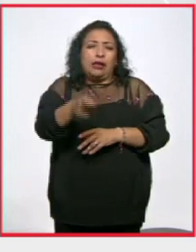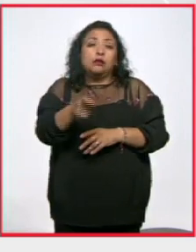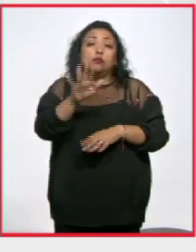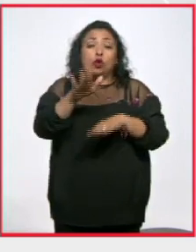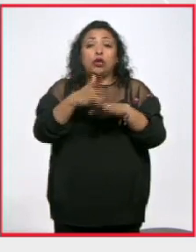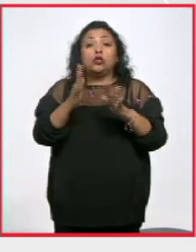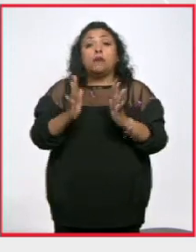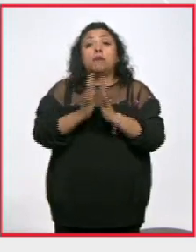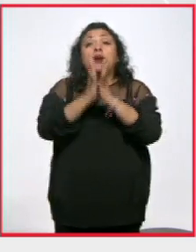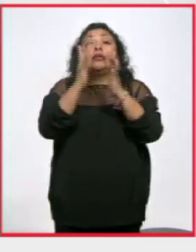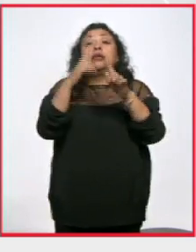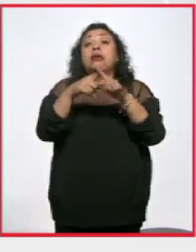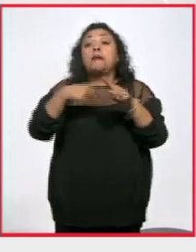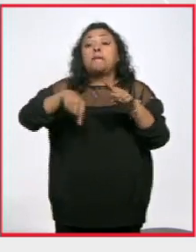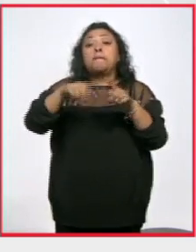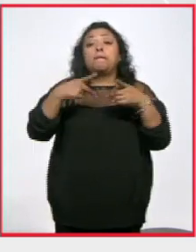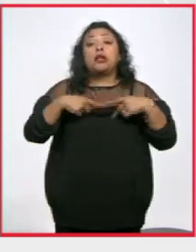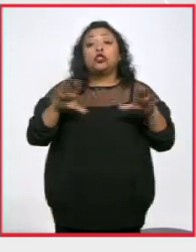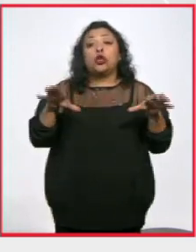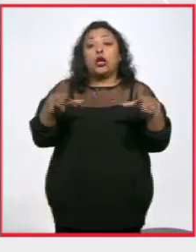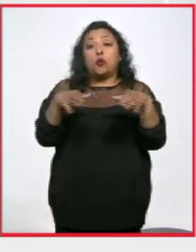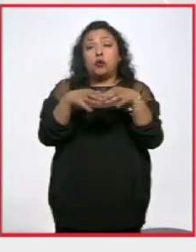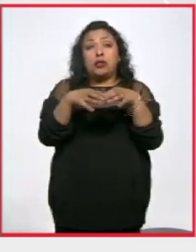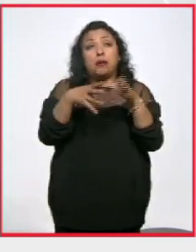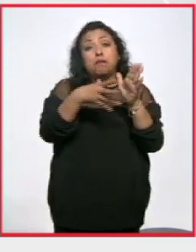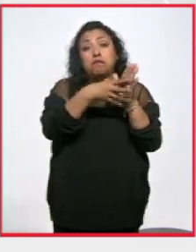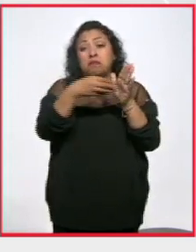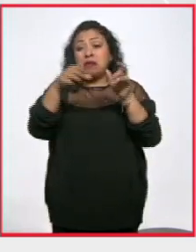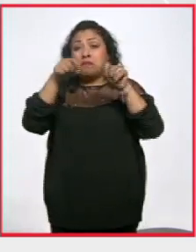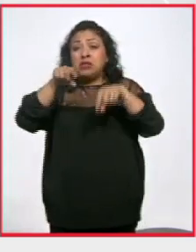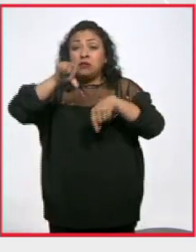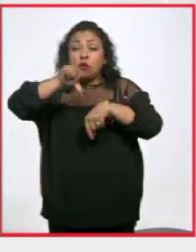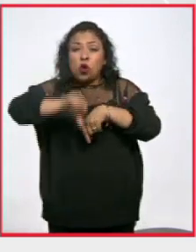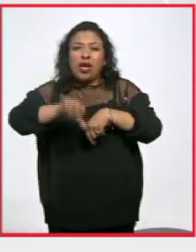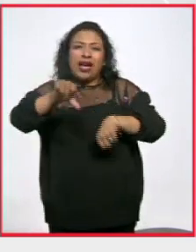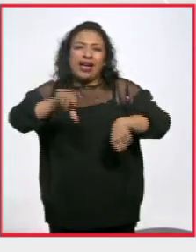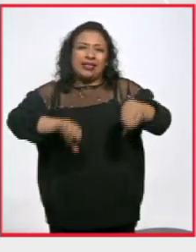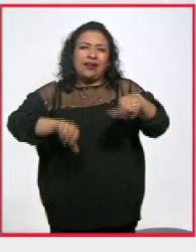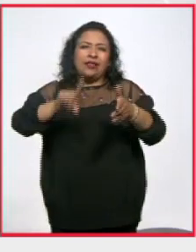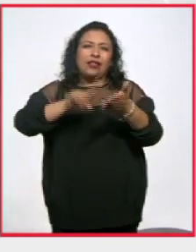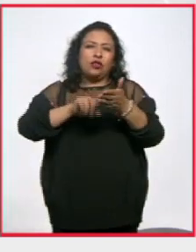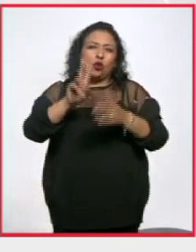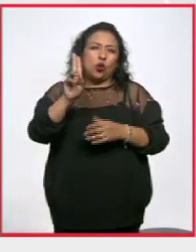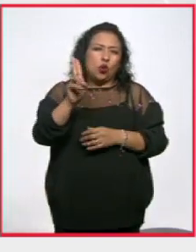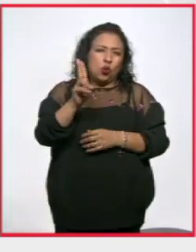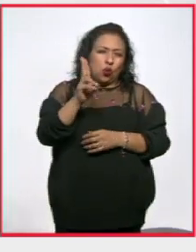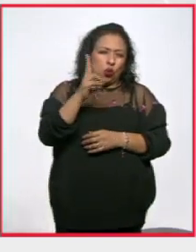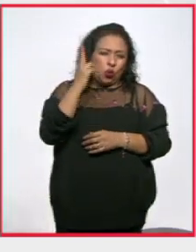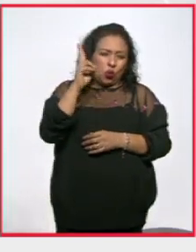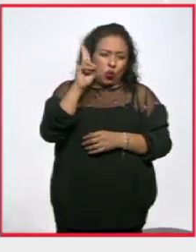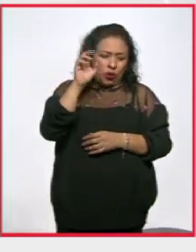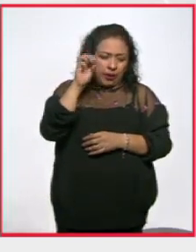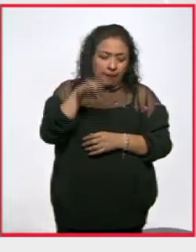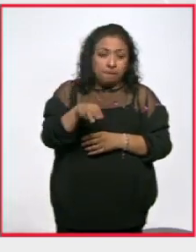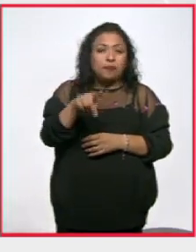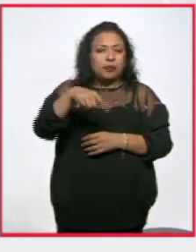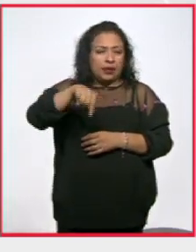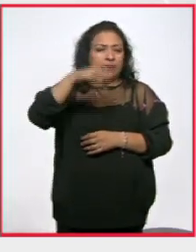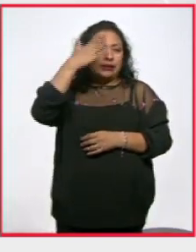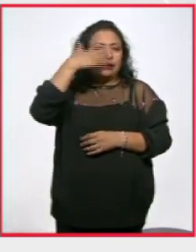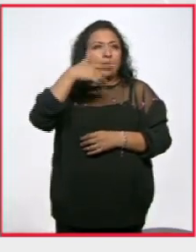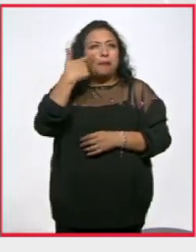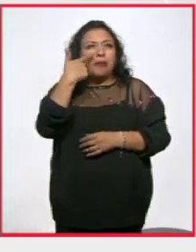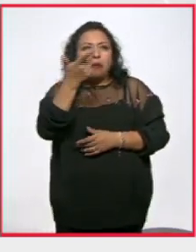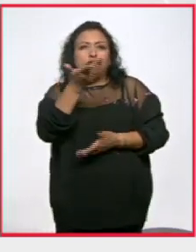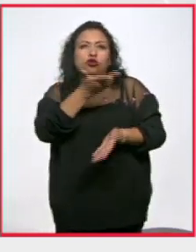comunidad en ello. Así es, y bueno, eso se replicó el día de hoy como una de las actividades de la Universidad Nacional Autónoma de México, que como sabemos y